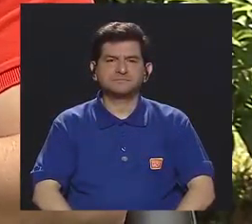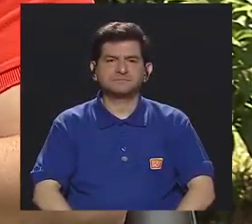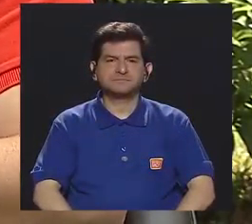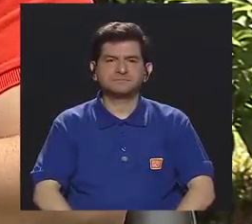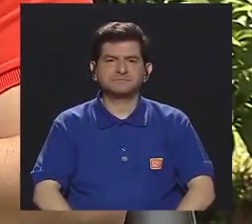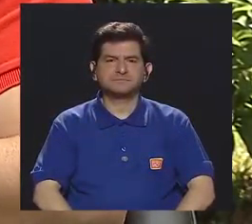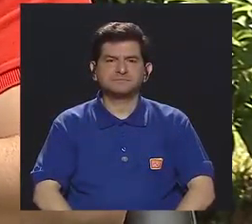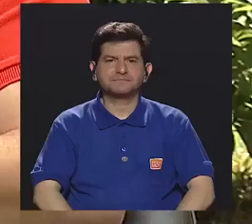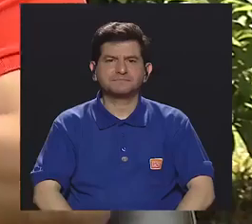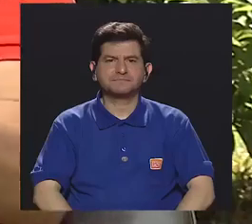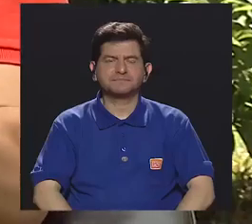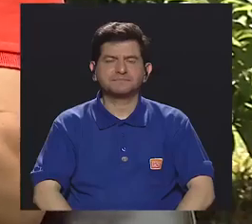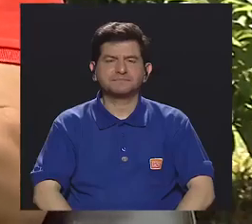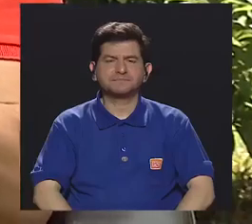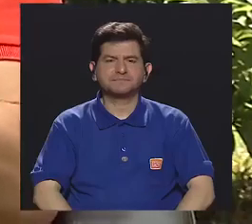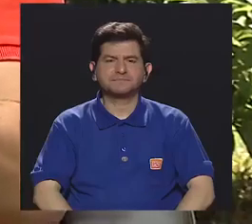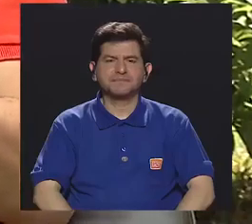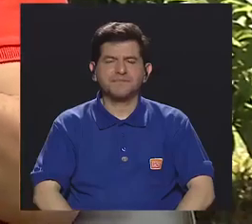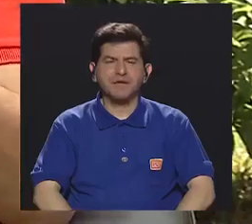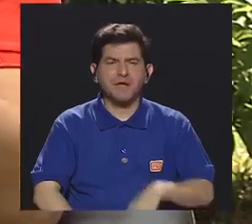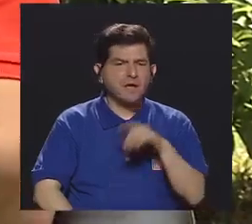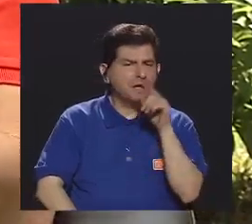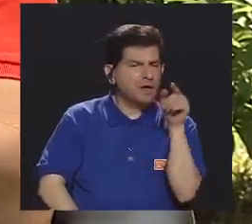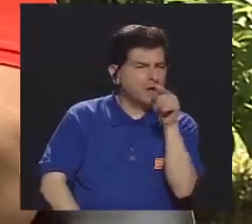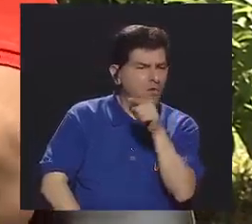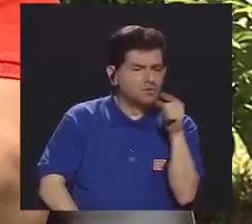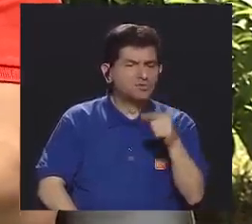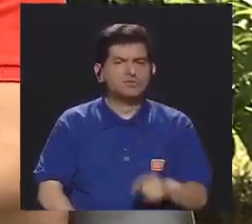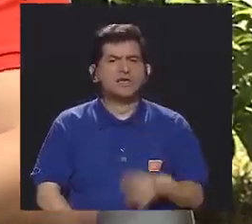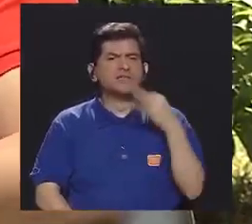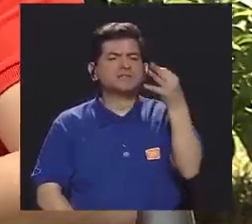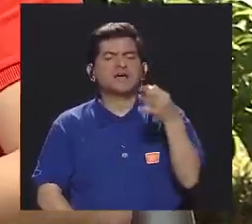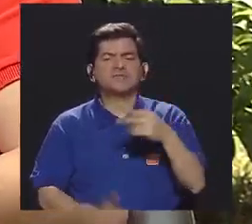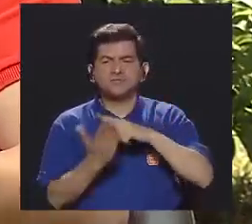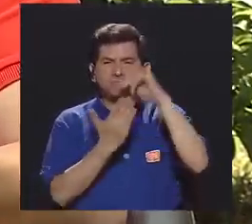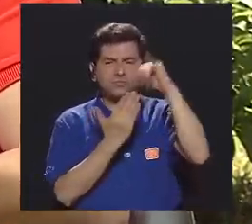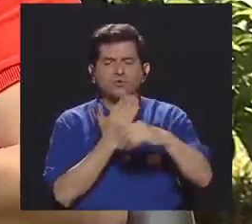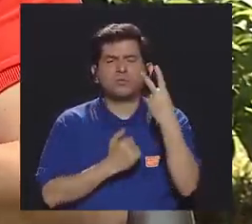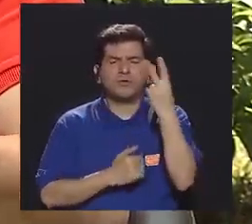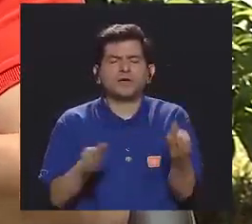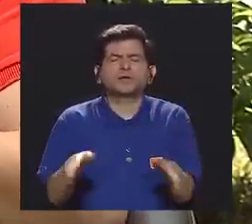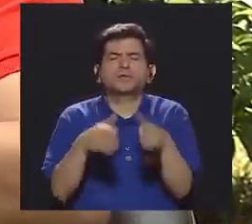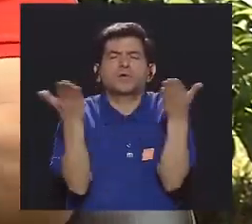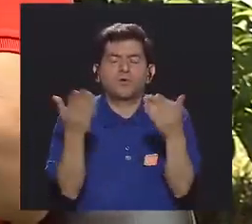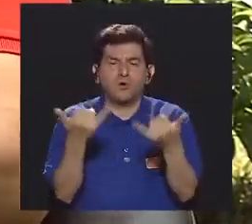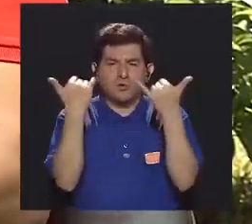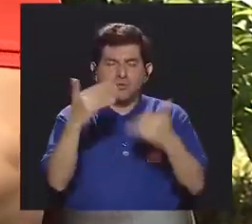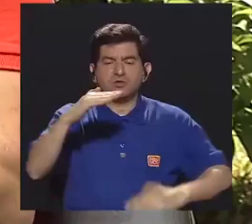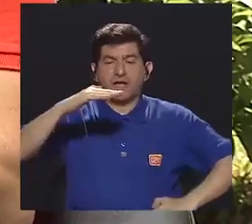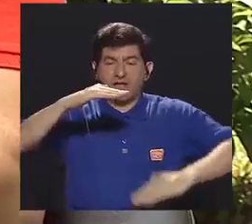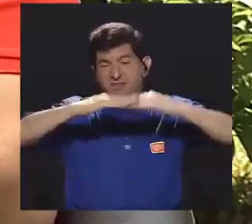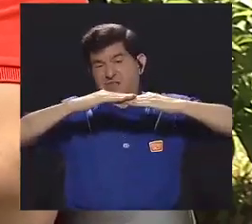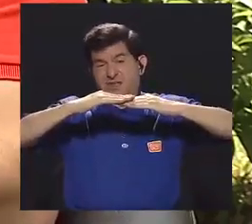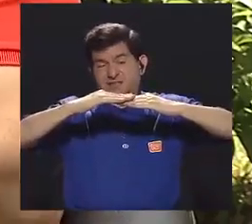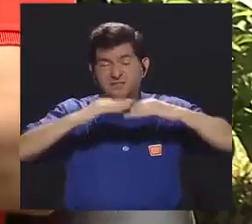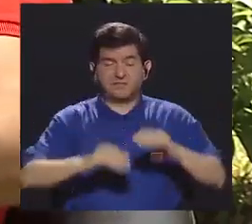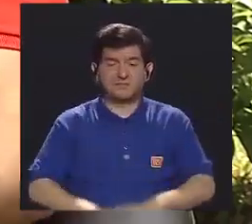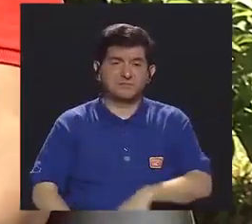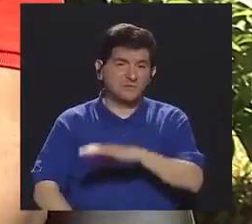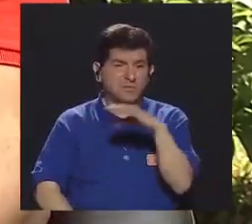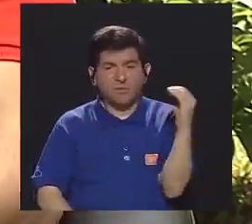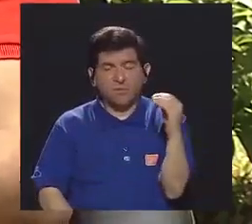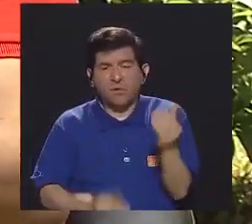¿Cuáles han sido, digamos, o más bien, cómo visibilizan ustedes a futuro este proyecto? ¿Cómo lo ven? ¿Ya llegaron a un tope?